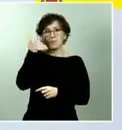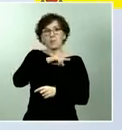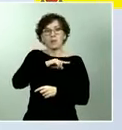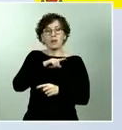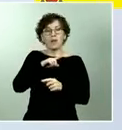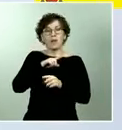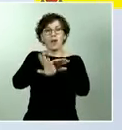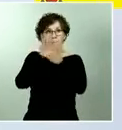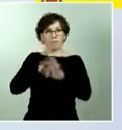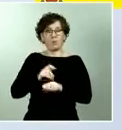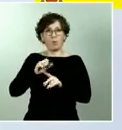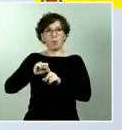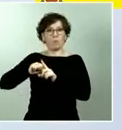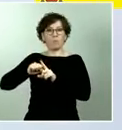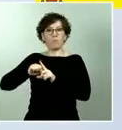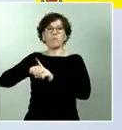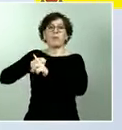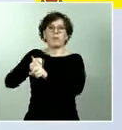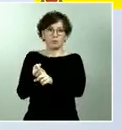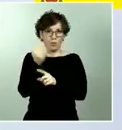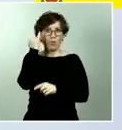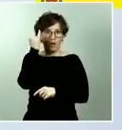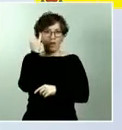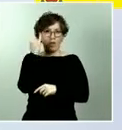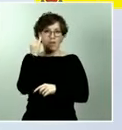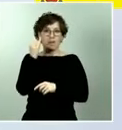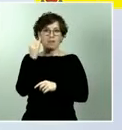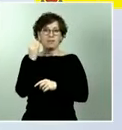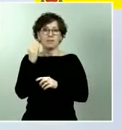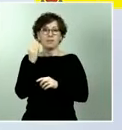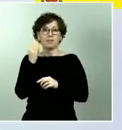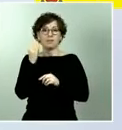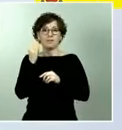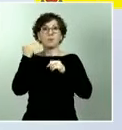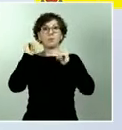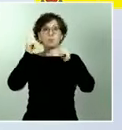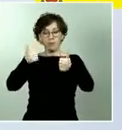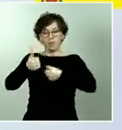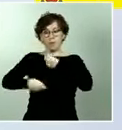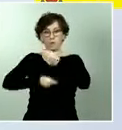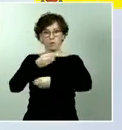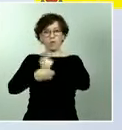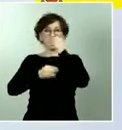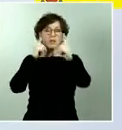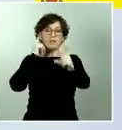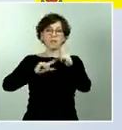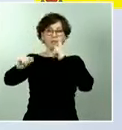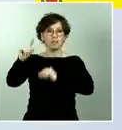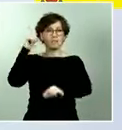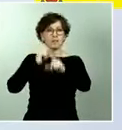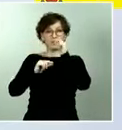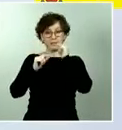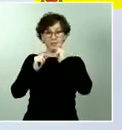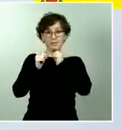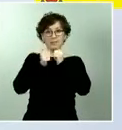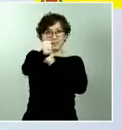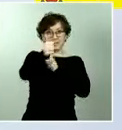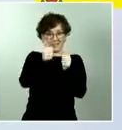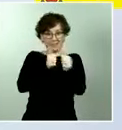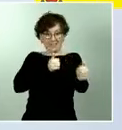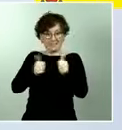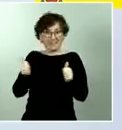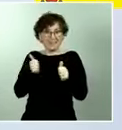social cuando comience la desescalada y por eso es necesario diseñar con antelación un sistema